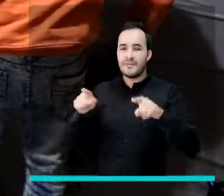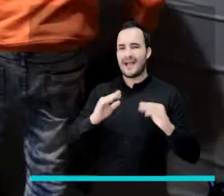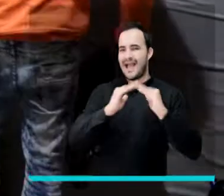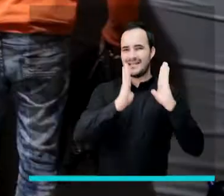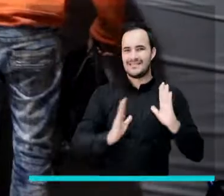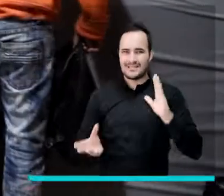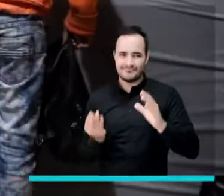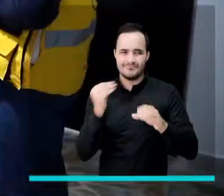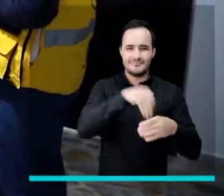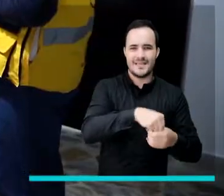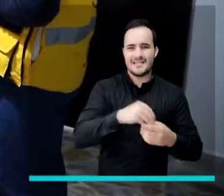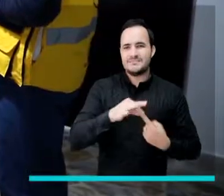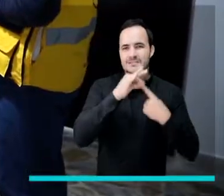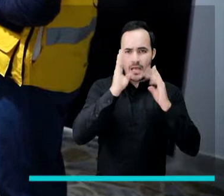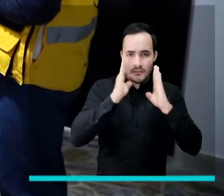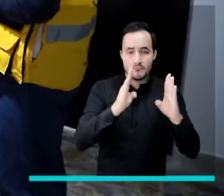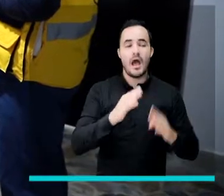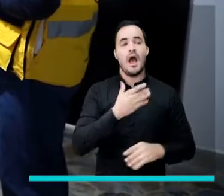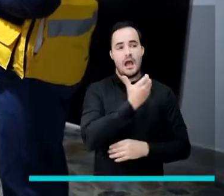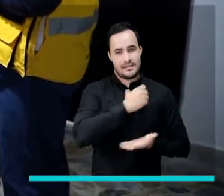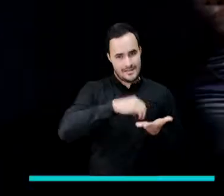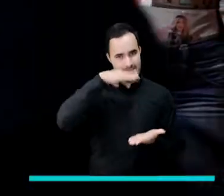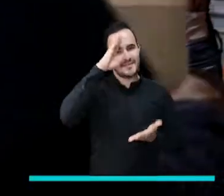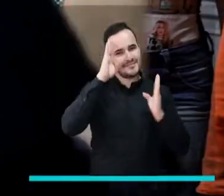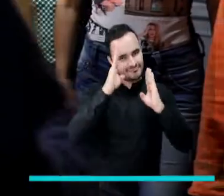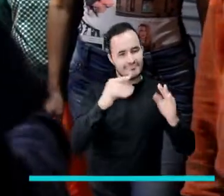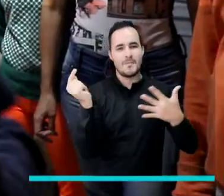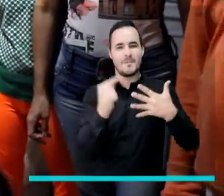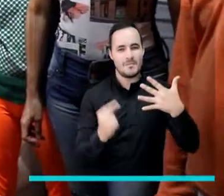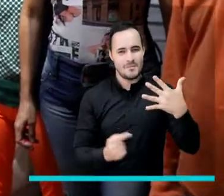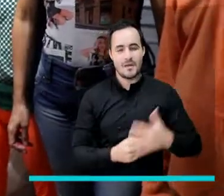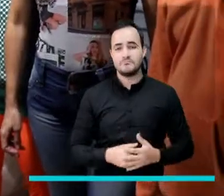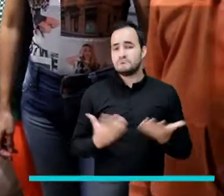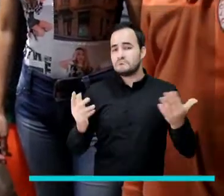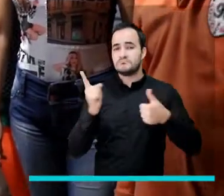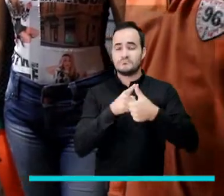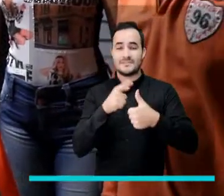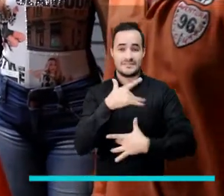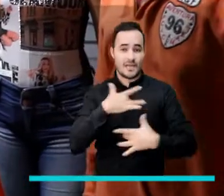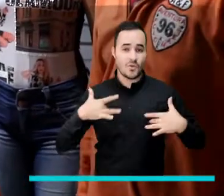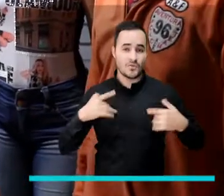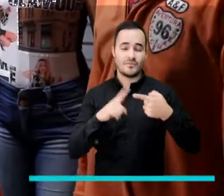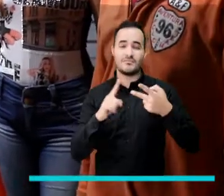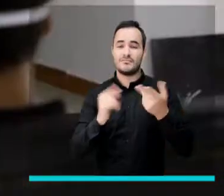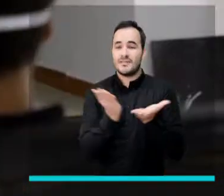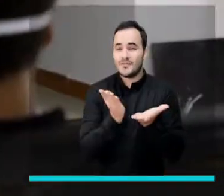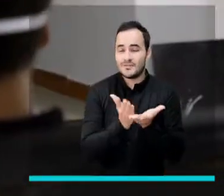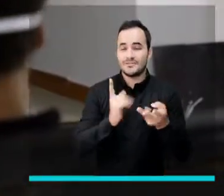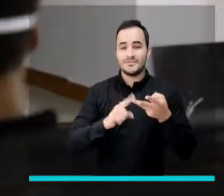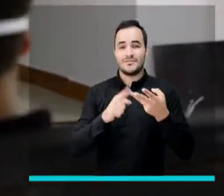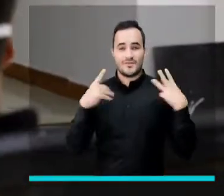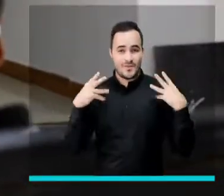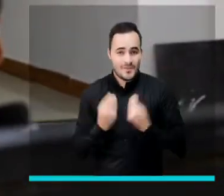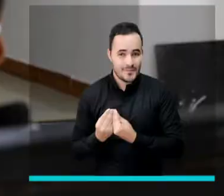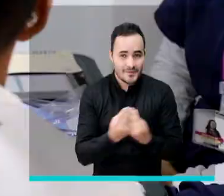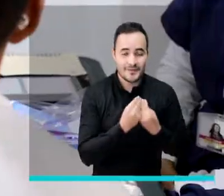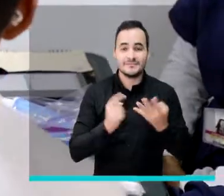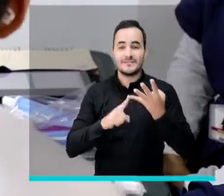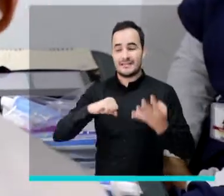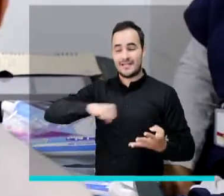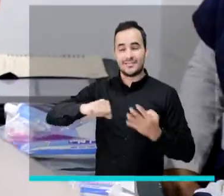inquilinatos y hoteles, reciben atención integral por parte de la Administración Municipal, en temas como salud, educación,